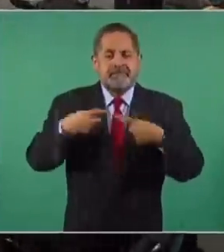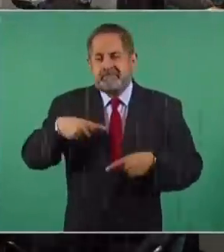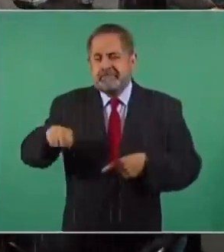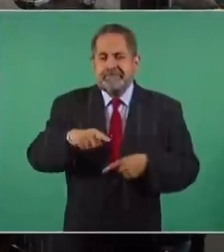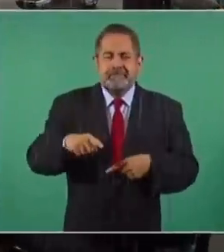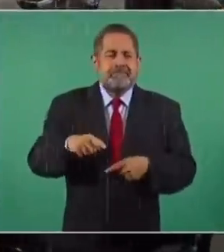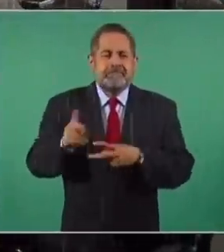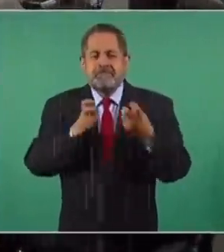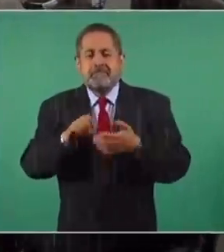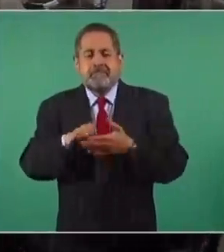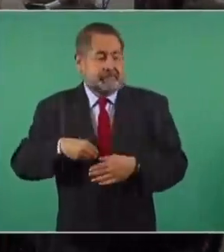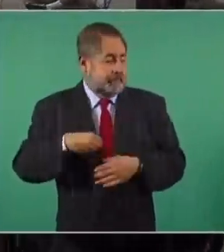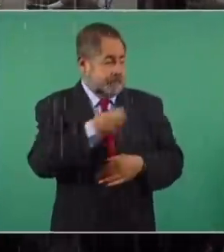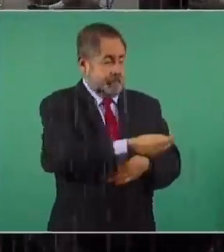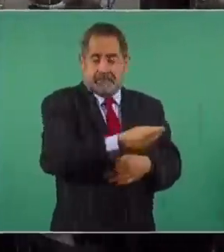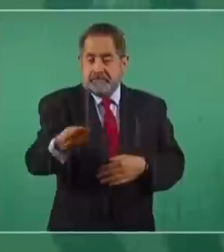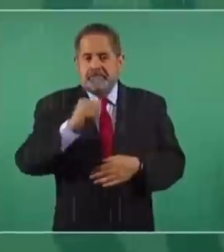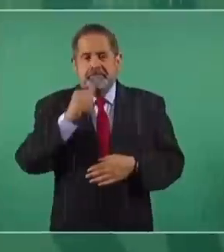de intermediarios.